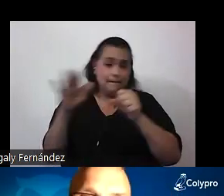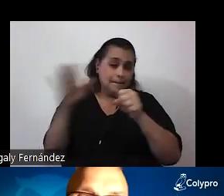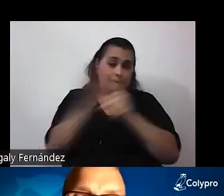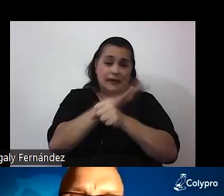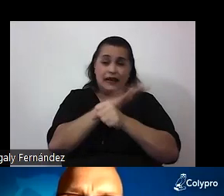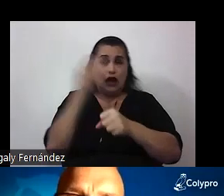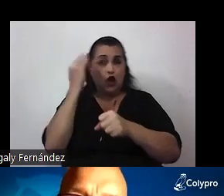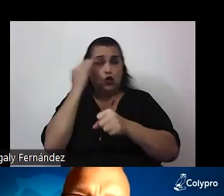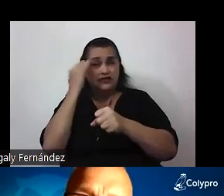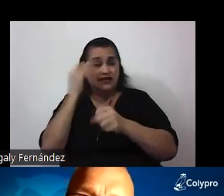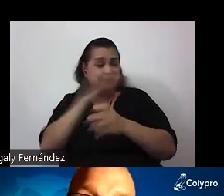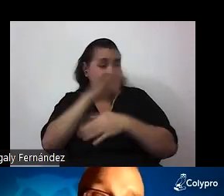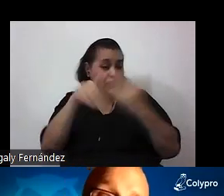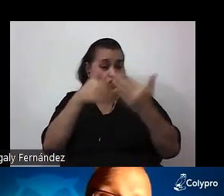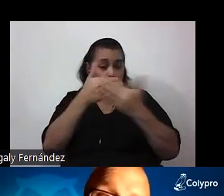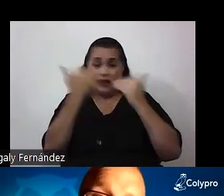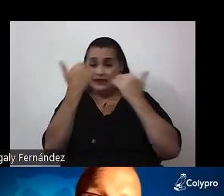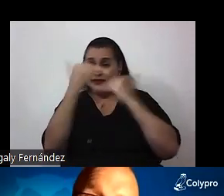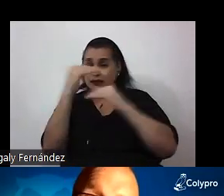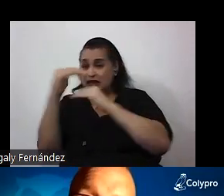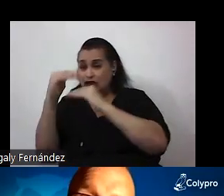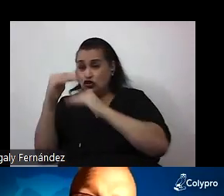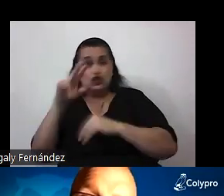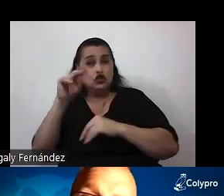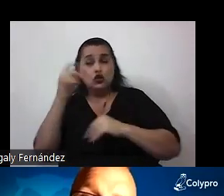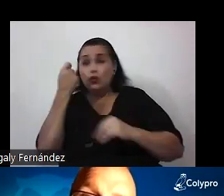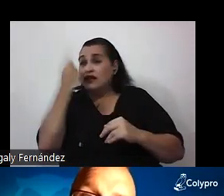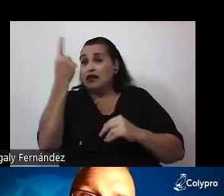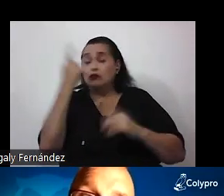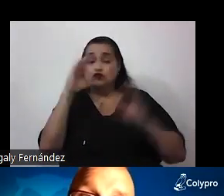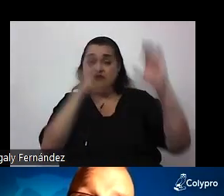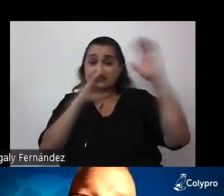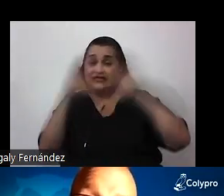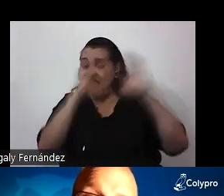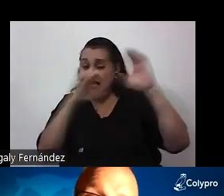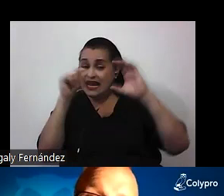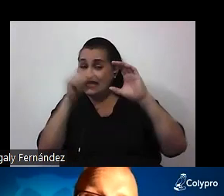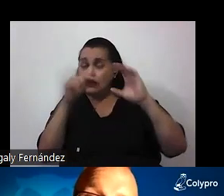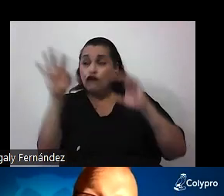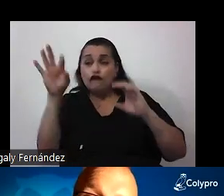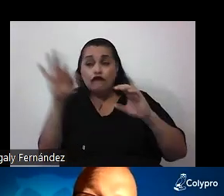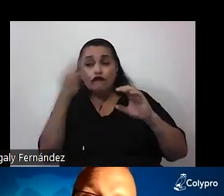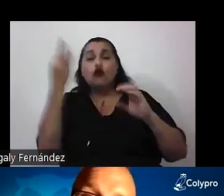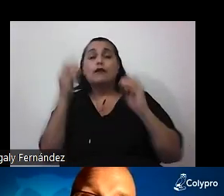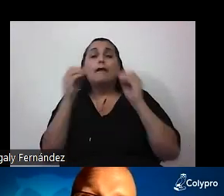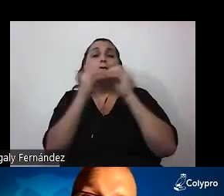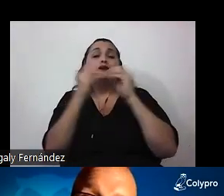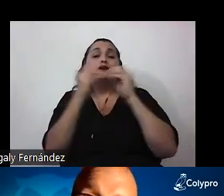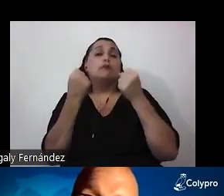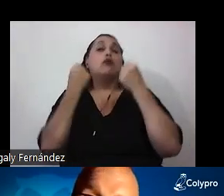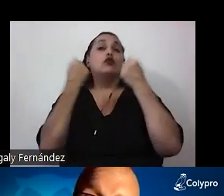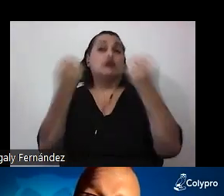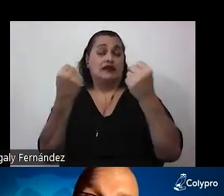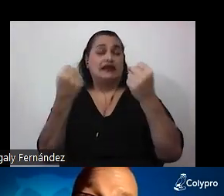todas esas limitaciones si no entendemos que la ciencia es el modo más potente que tenemos para intentar